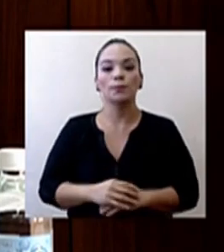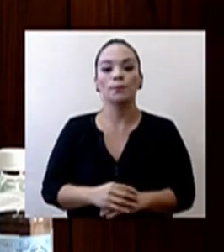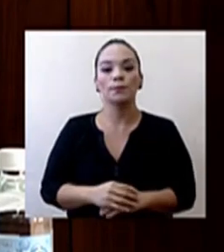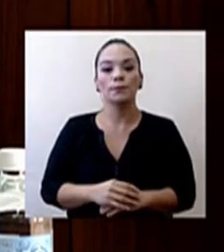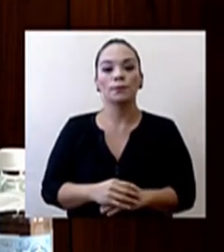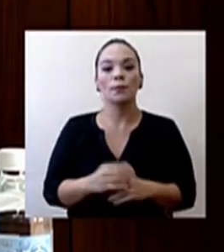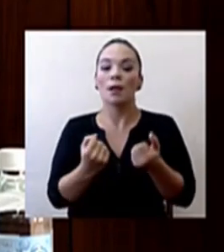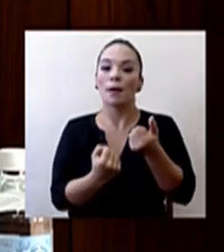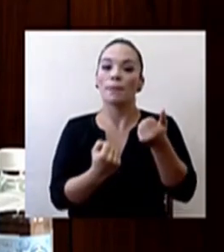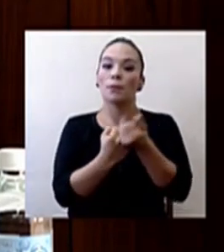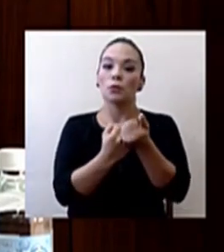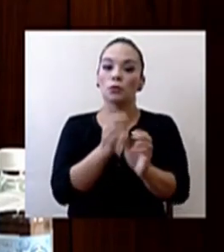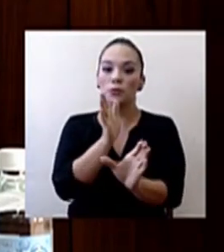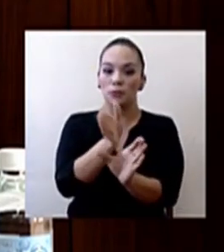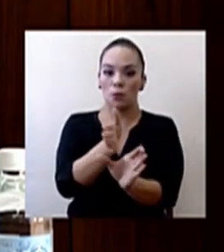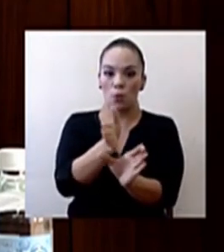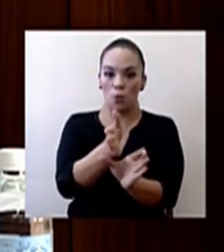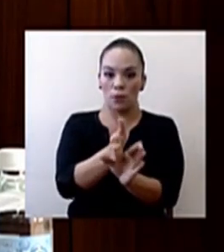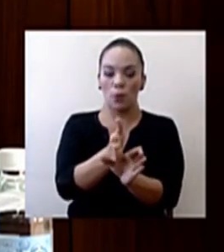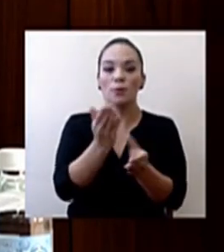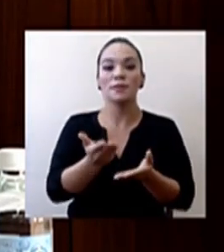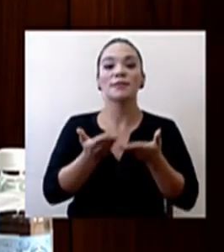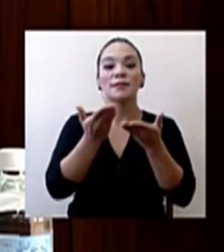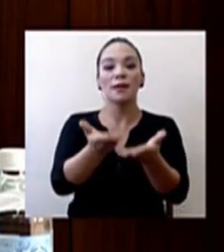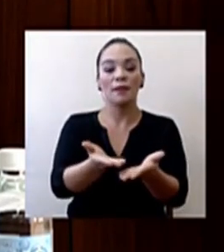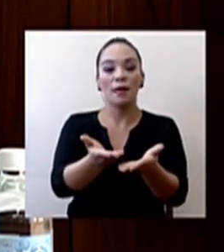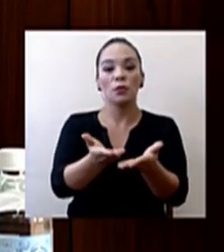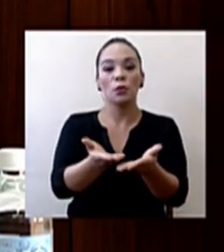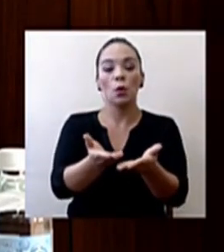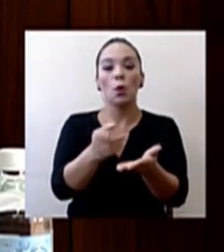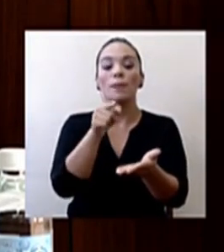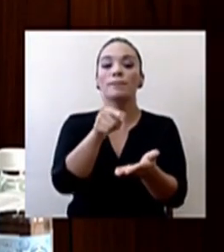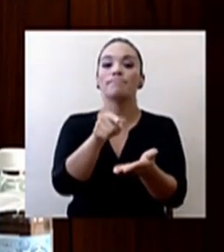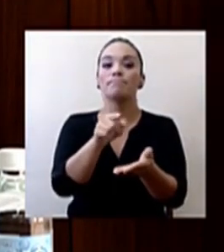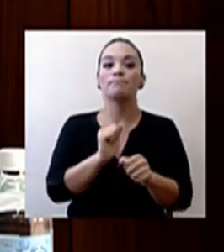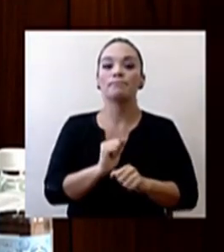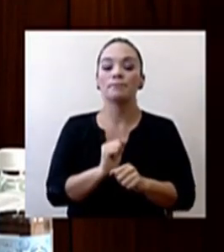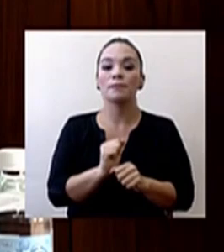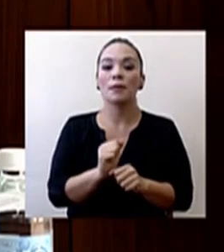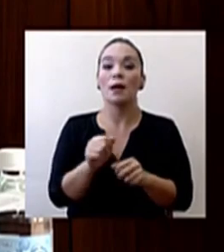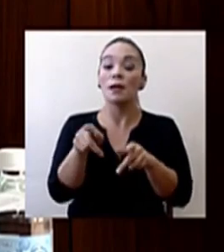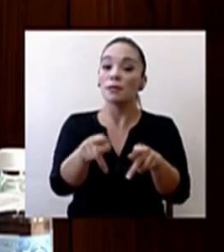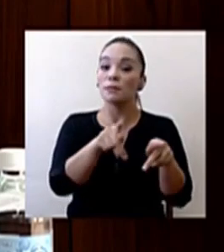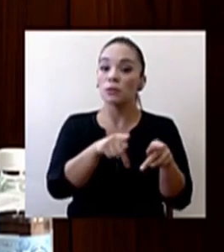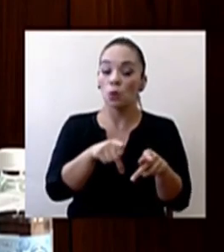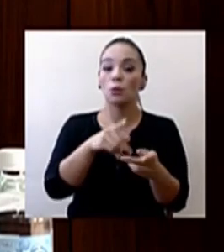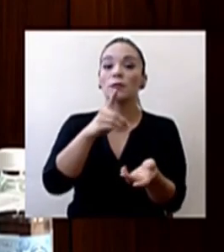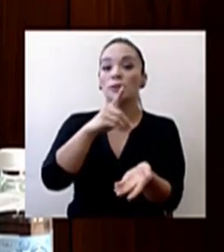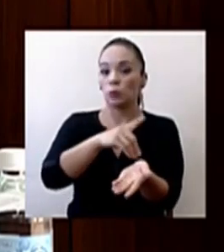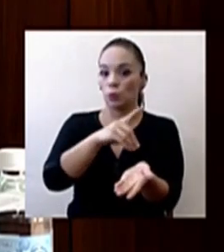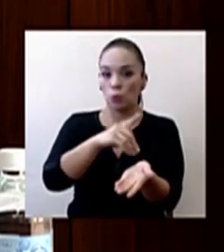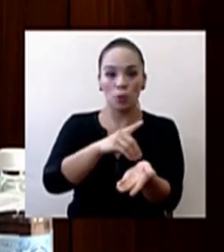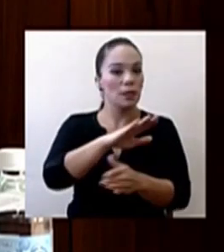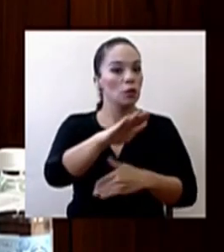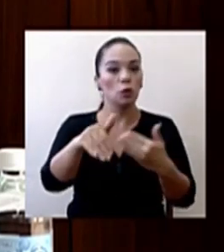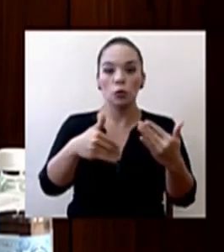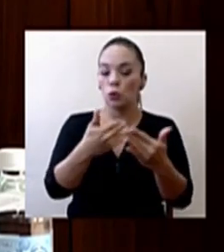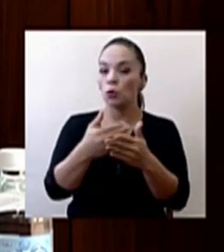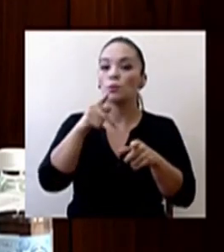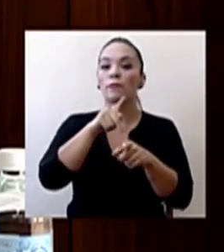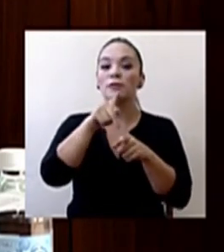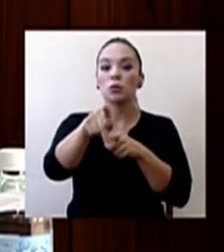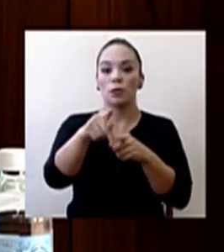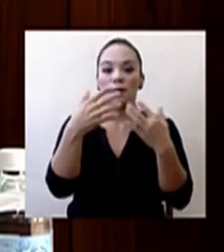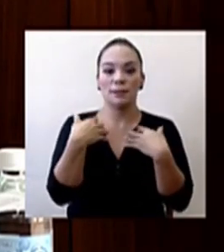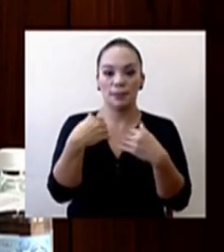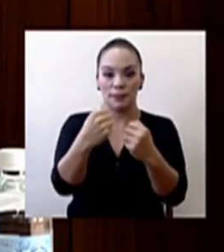apoyo psicológico que se le está dando a los médicos y todos los profesionales